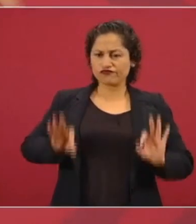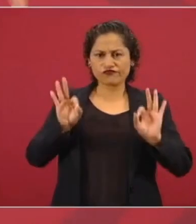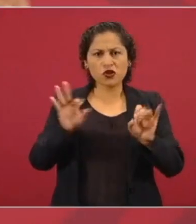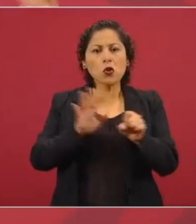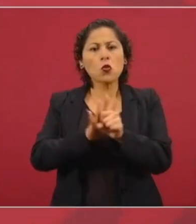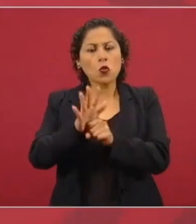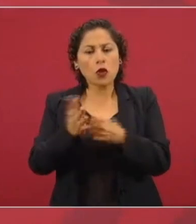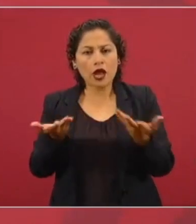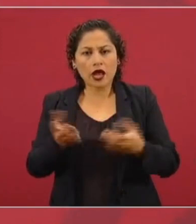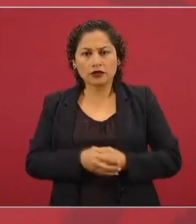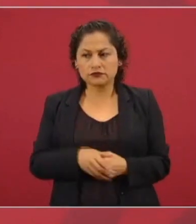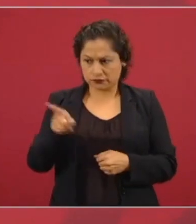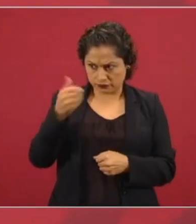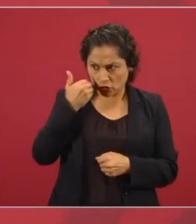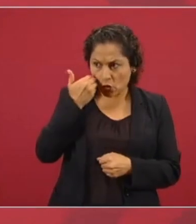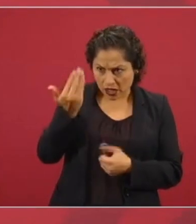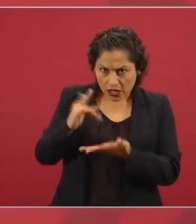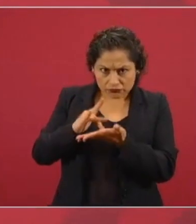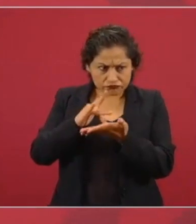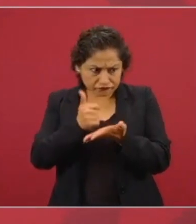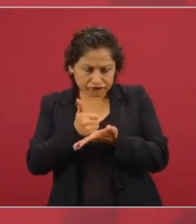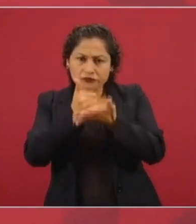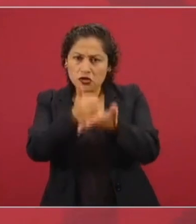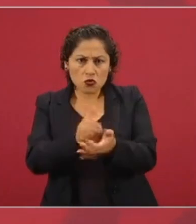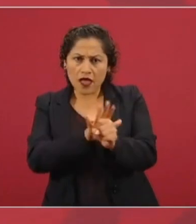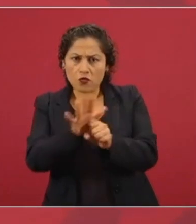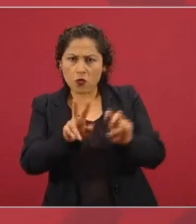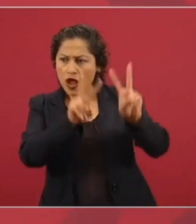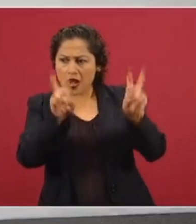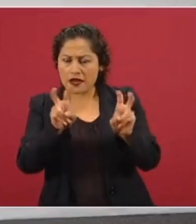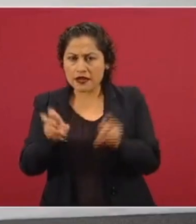quieren contribuir, quieren ayudar en la transformación.